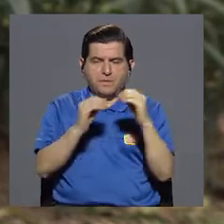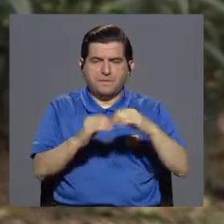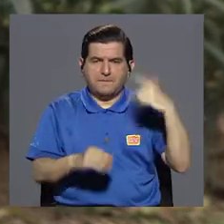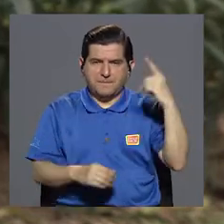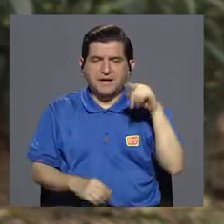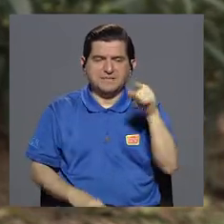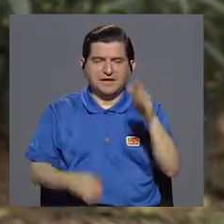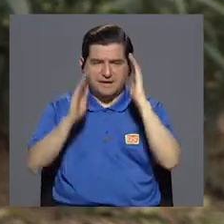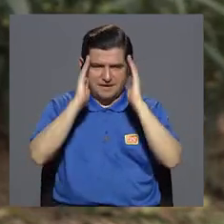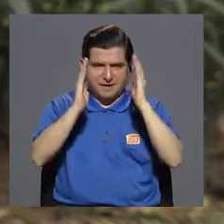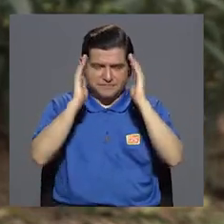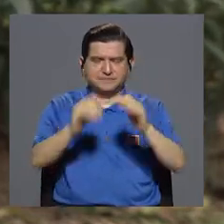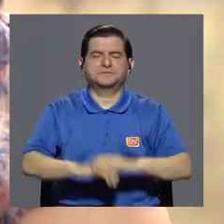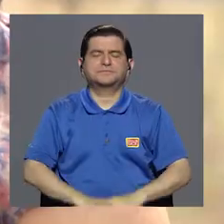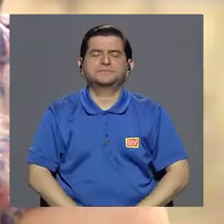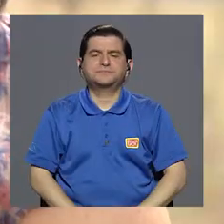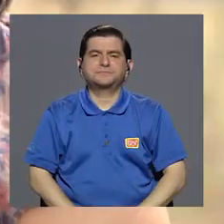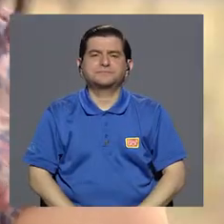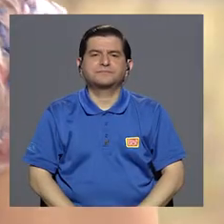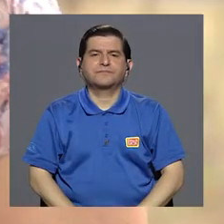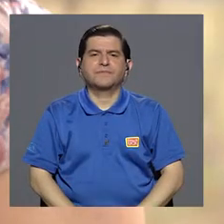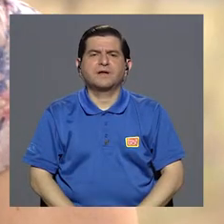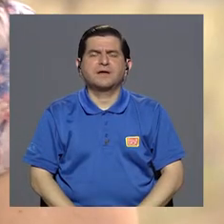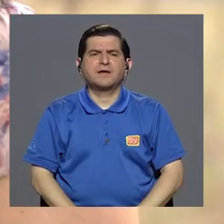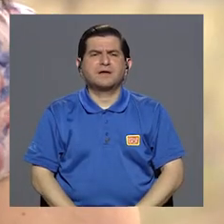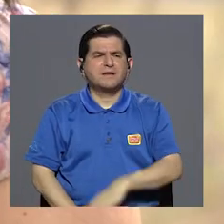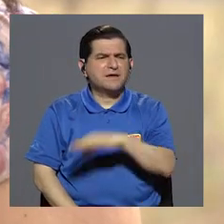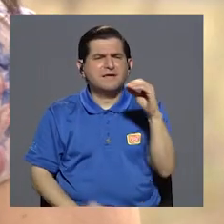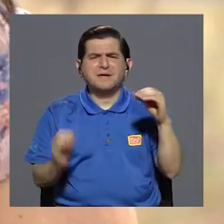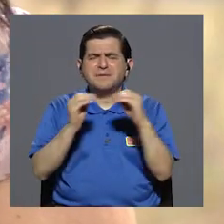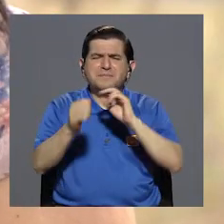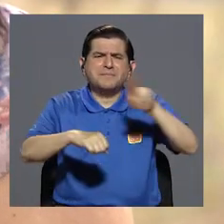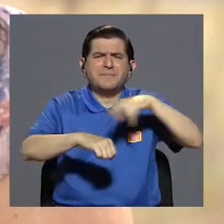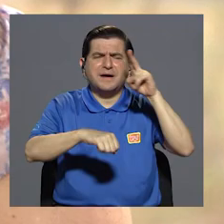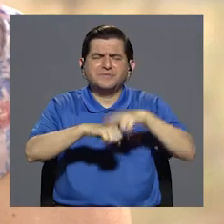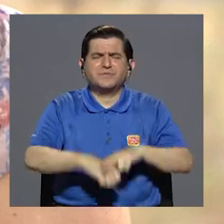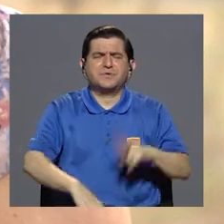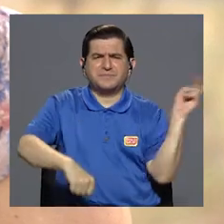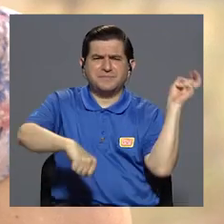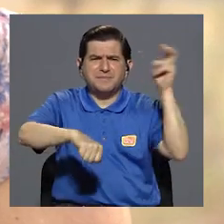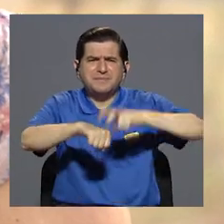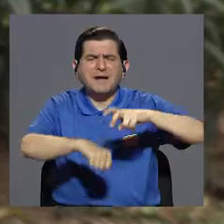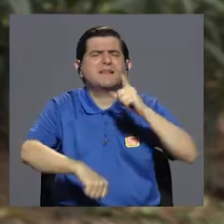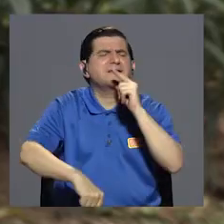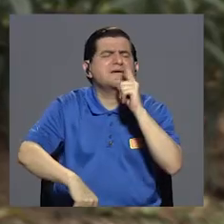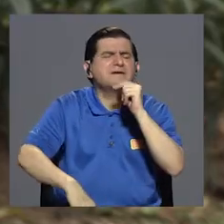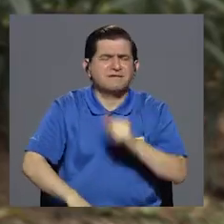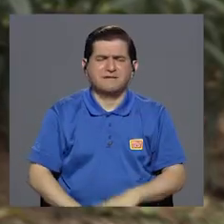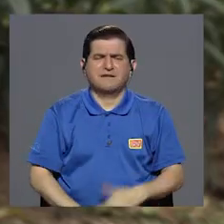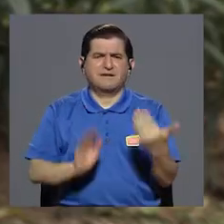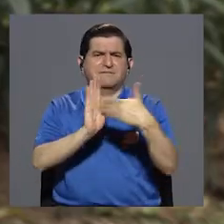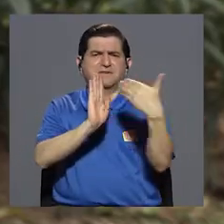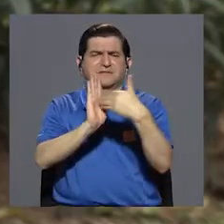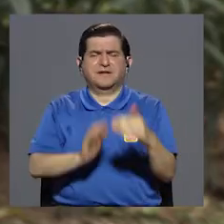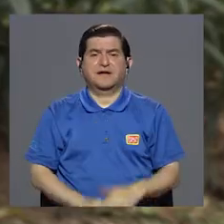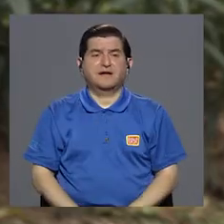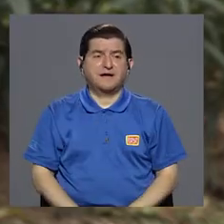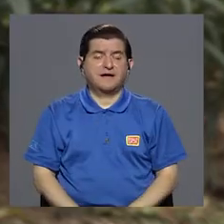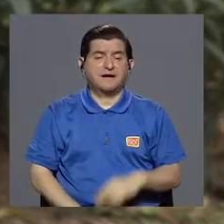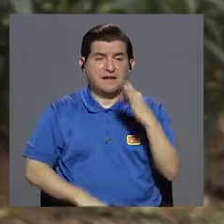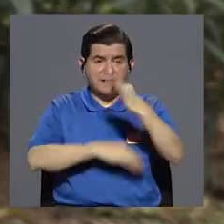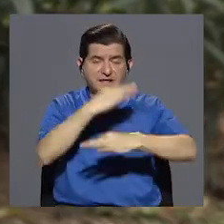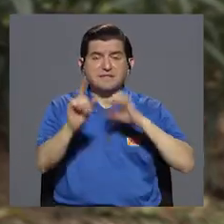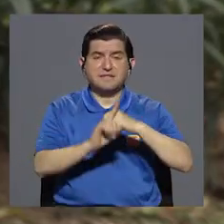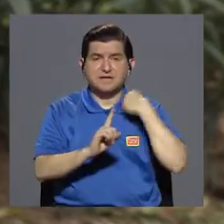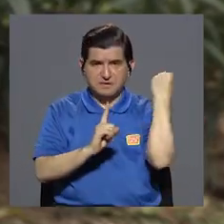donde está distribuida la terciopelo. Y normalmente, ¿quiénes sufren más de estos accidentes? Sí, fundamentalmente es un tipo de